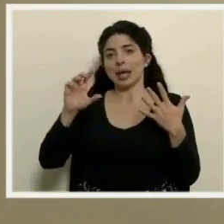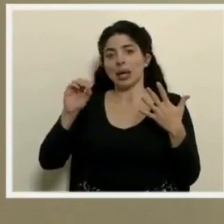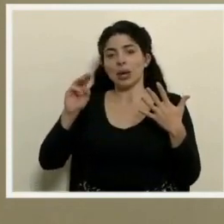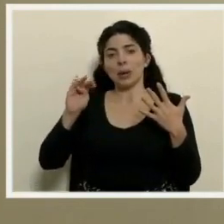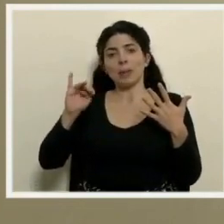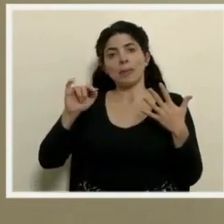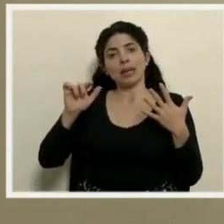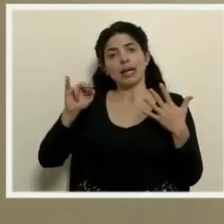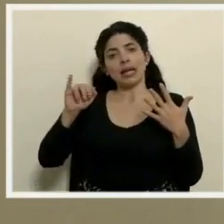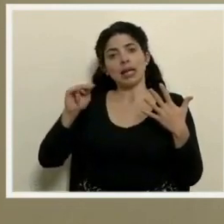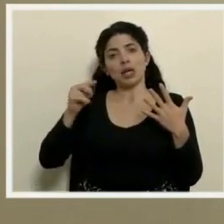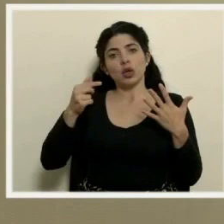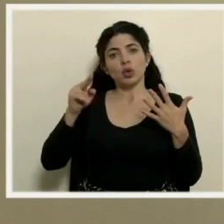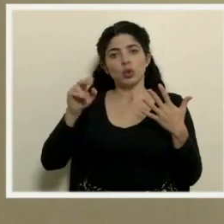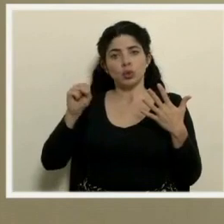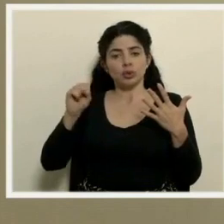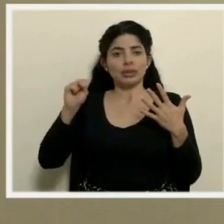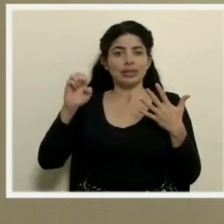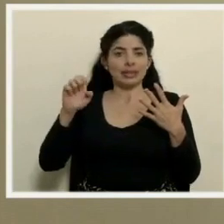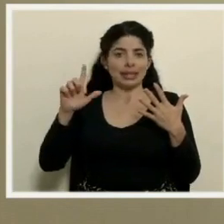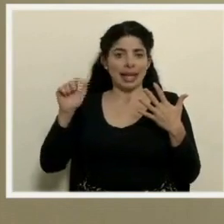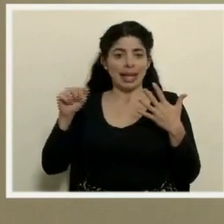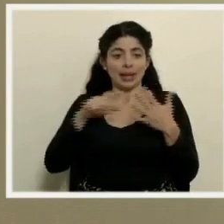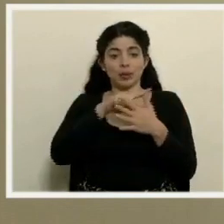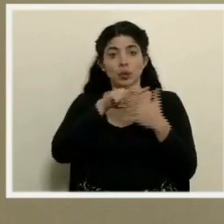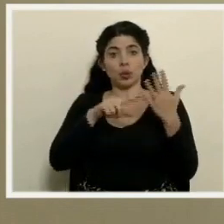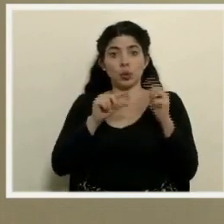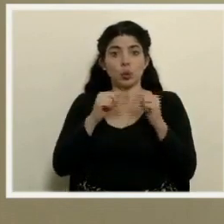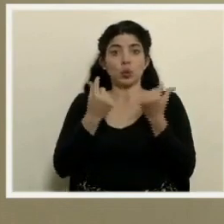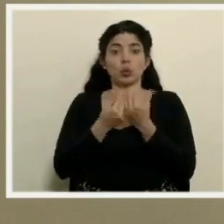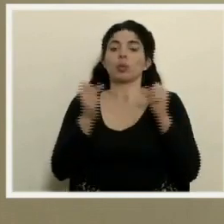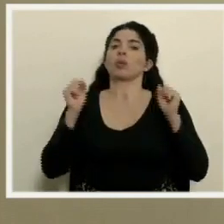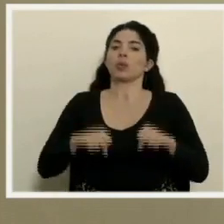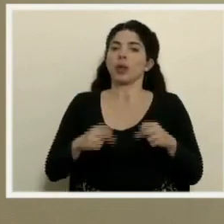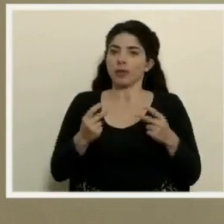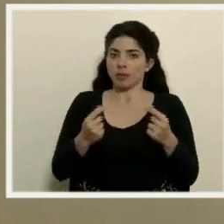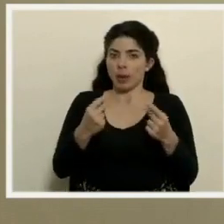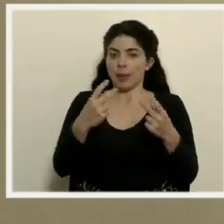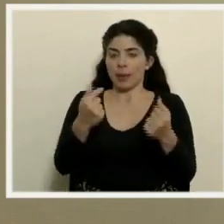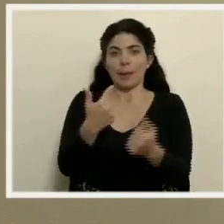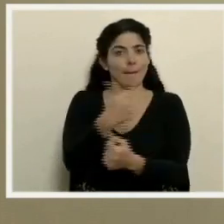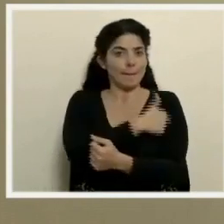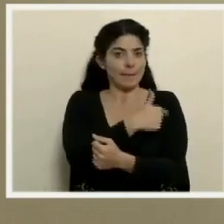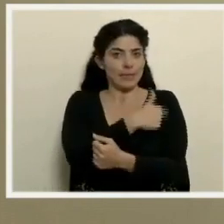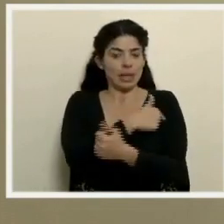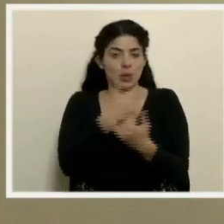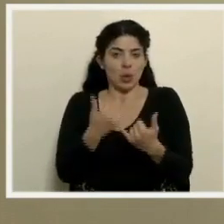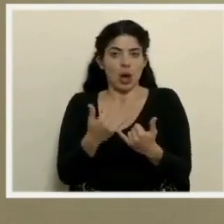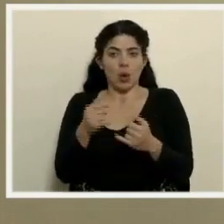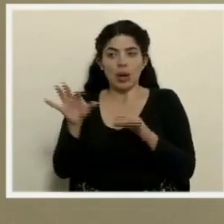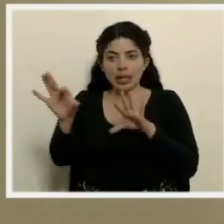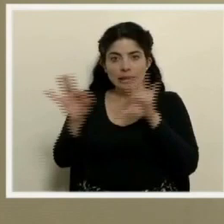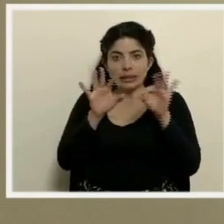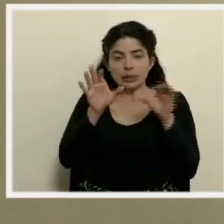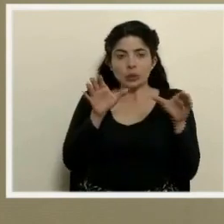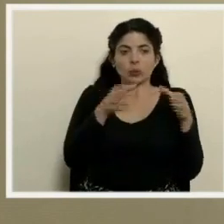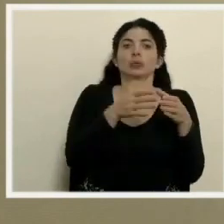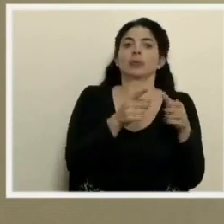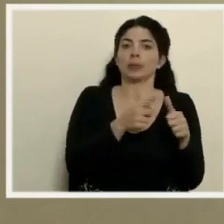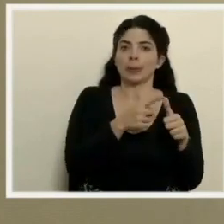vacunar de forma más agilizada dentro de toda la priorización que se ha venido manejando.